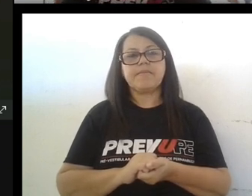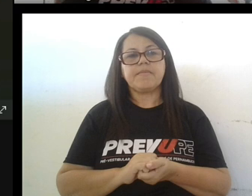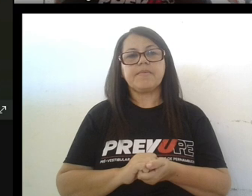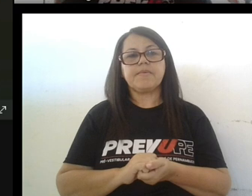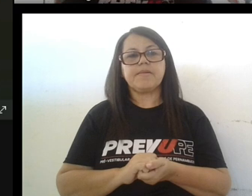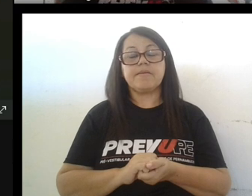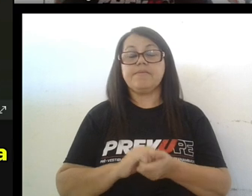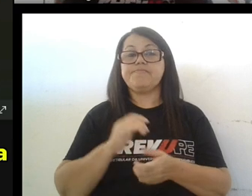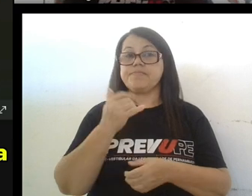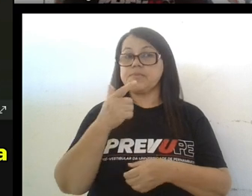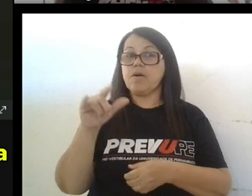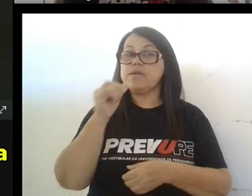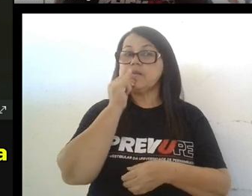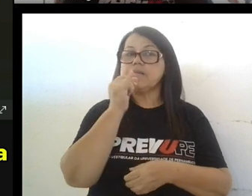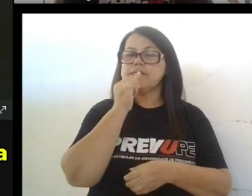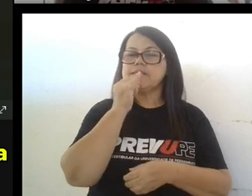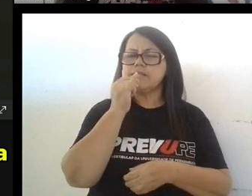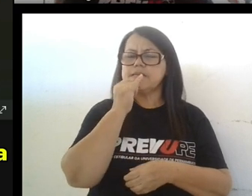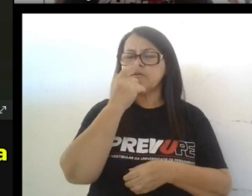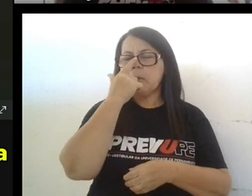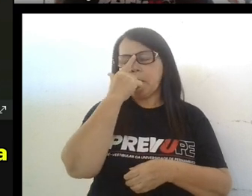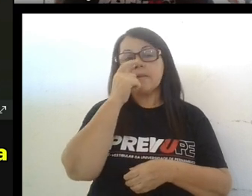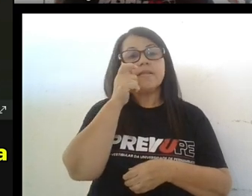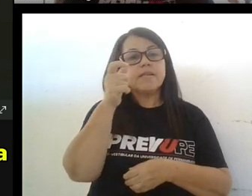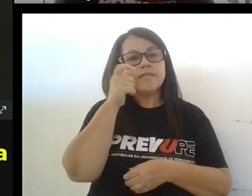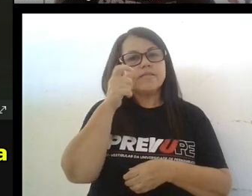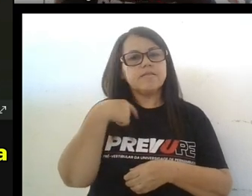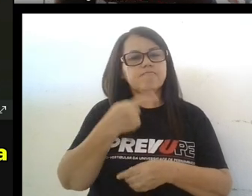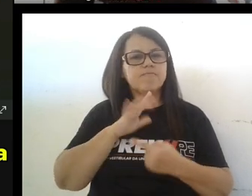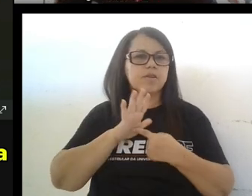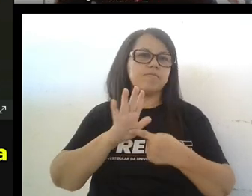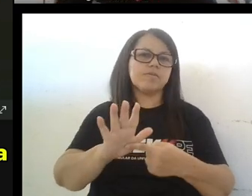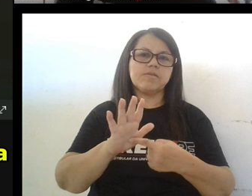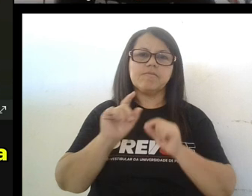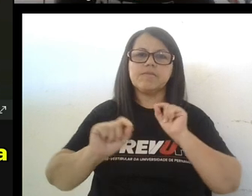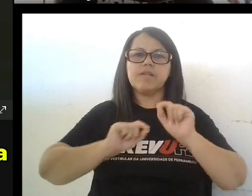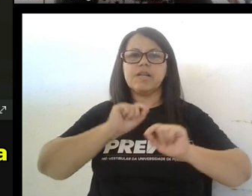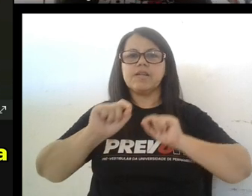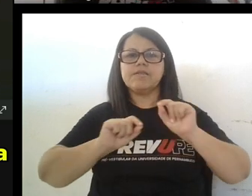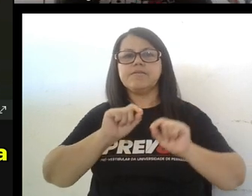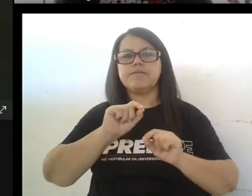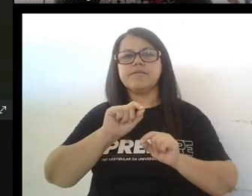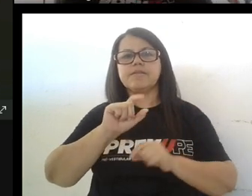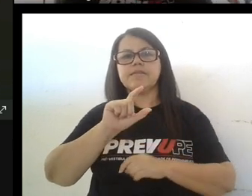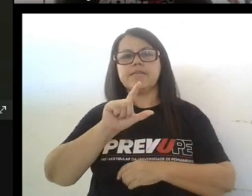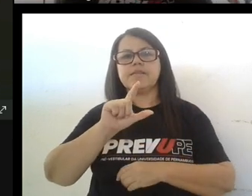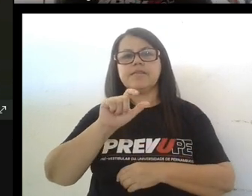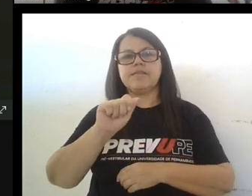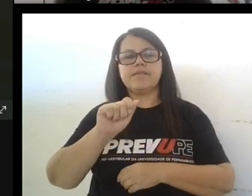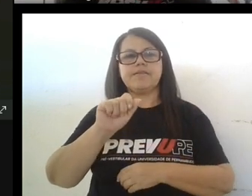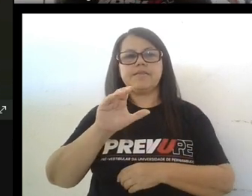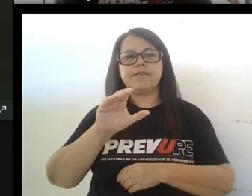filió sus filió otro ejemplo interesante que os presentamos es calzada eh